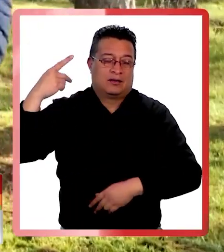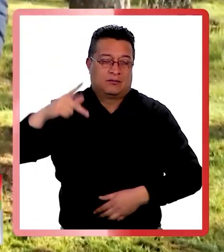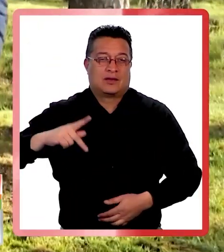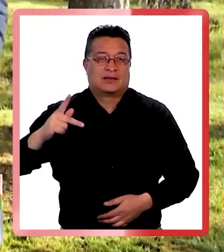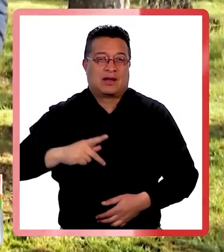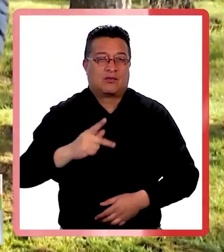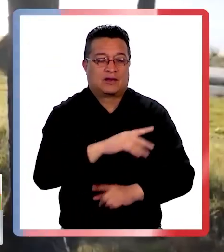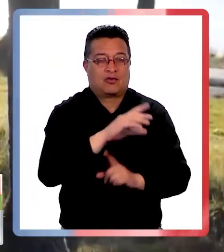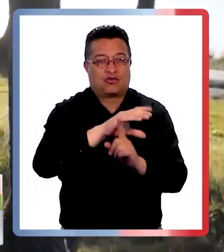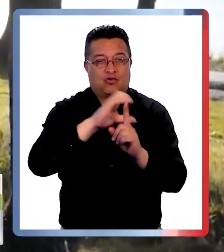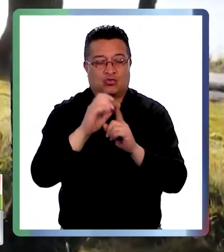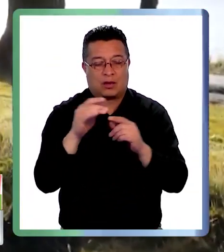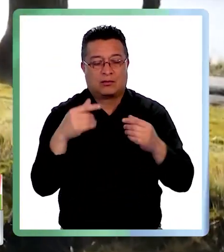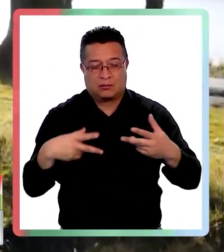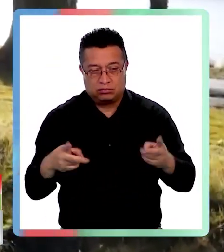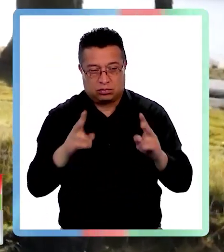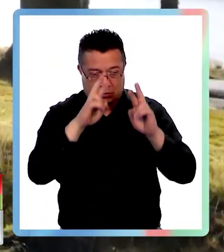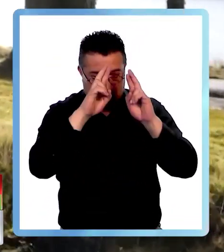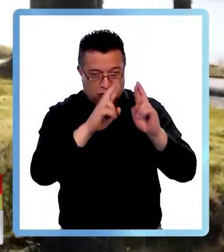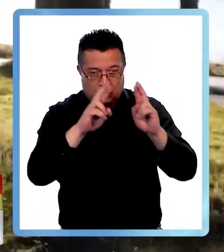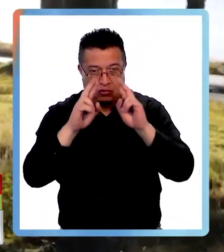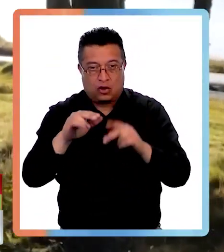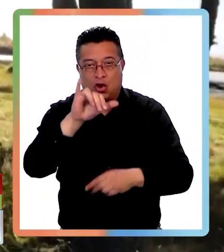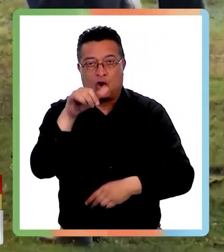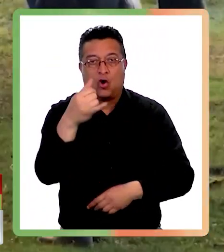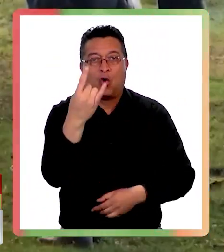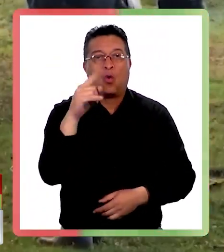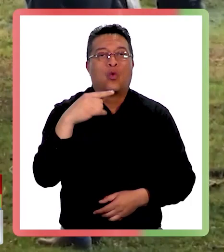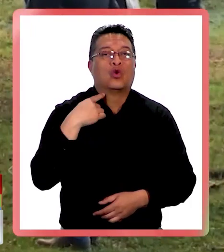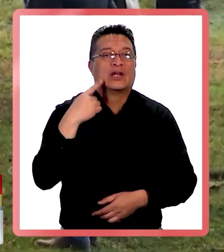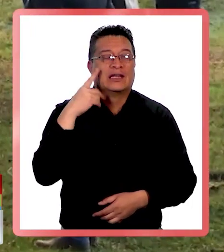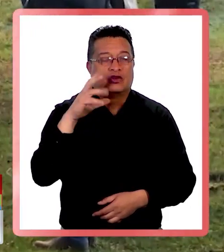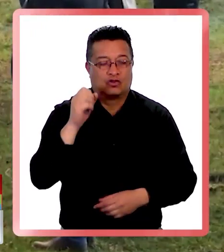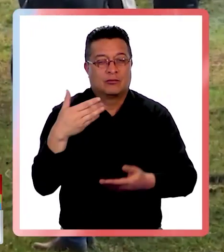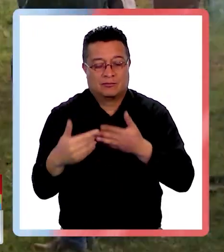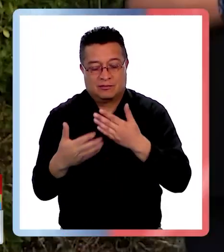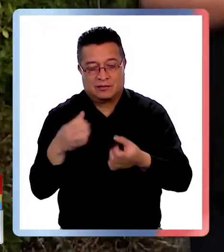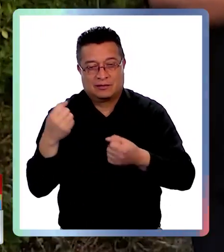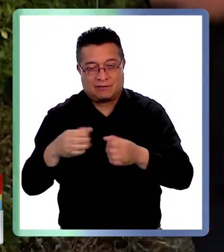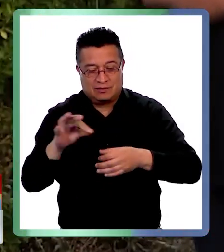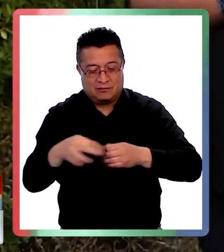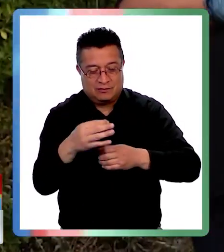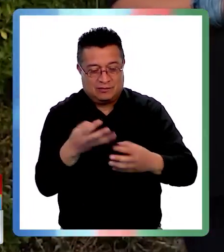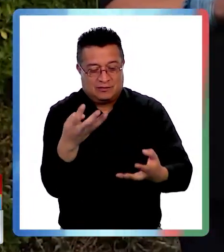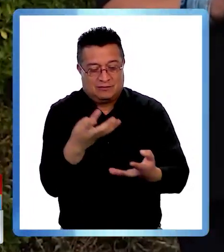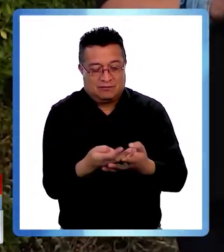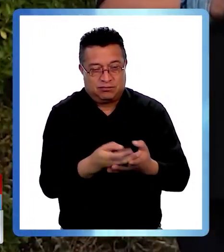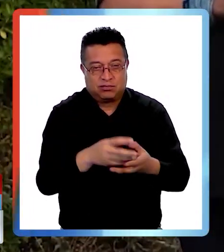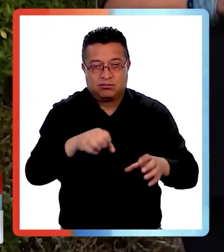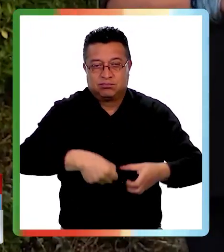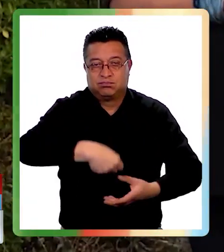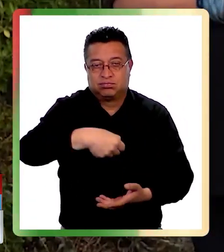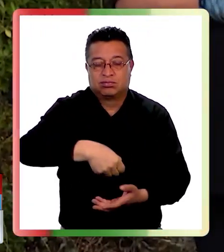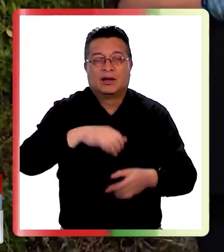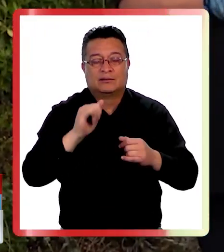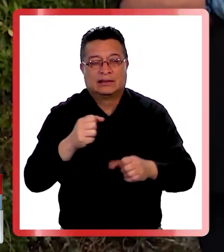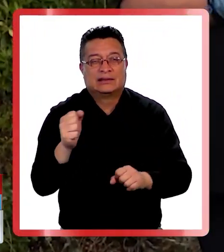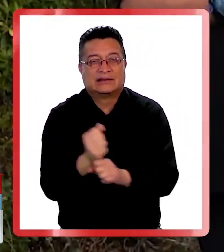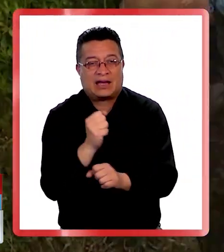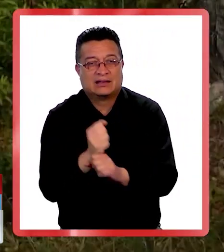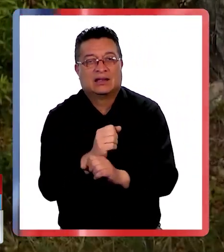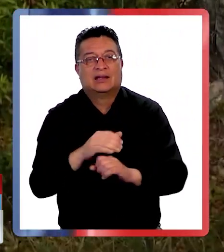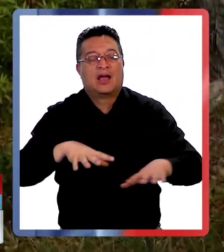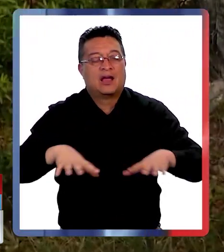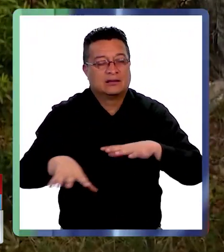Cahuéscar y la generación de espacios de conservación del junquillo, materia prima para la confección de cestería, realización de talleres y